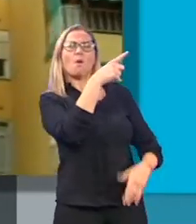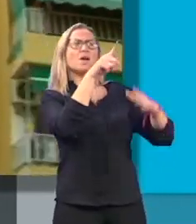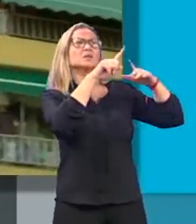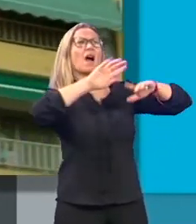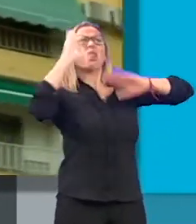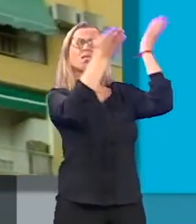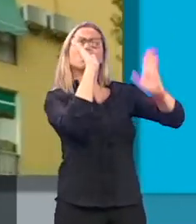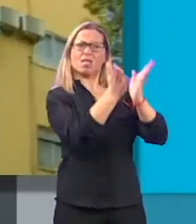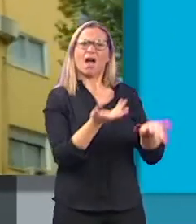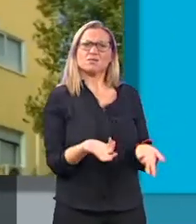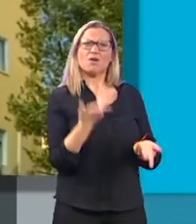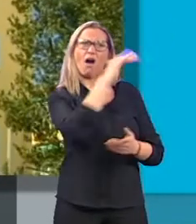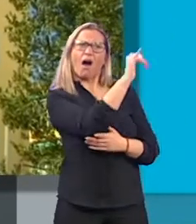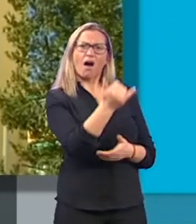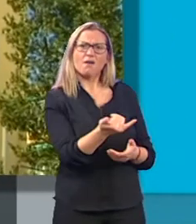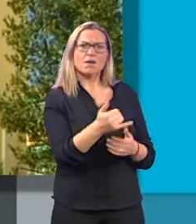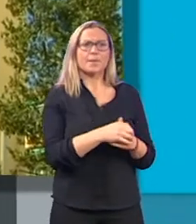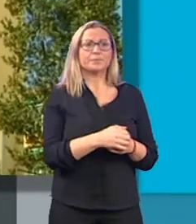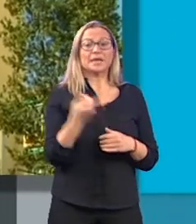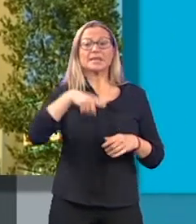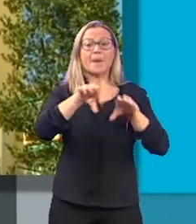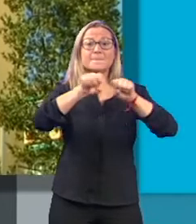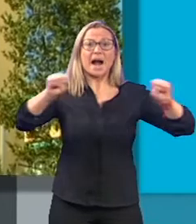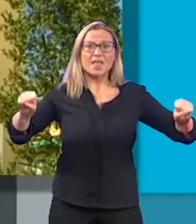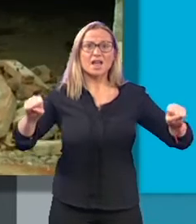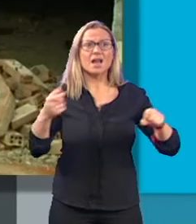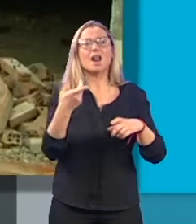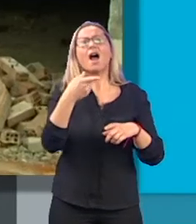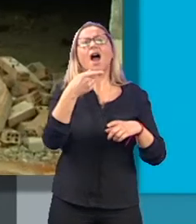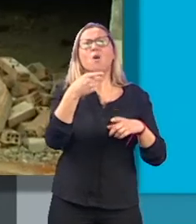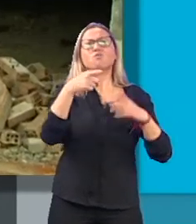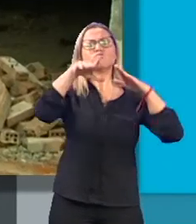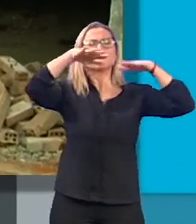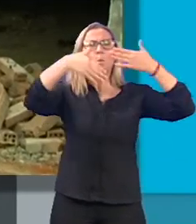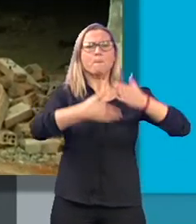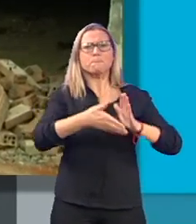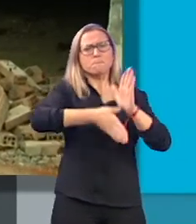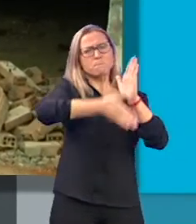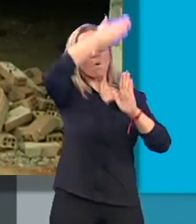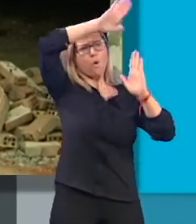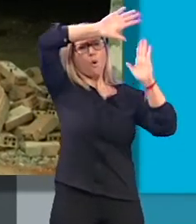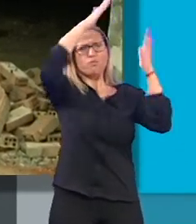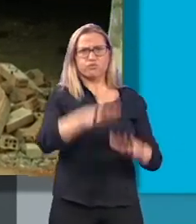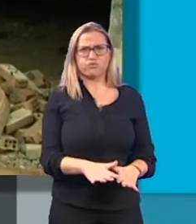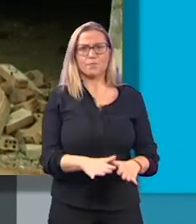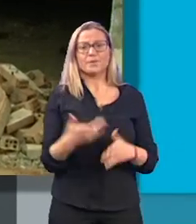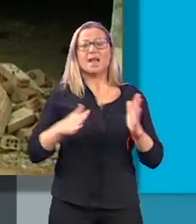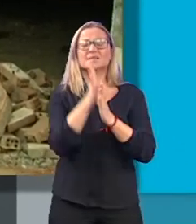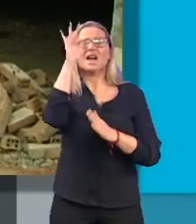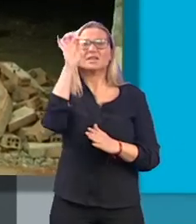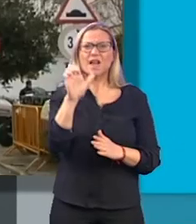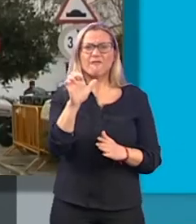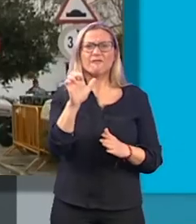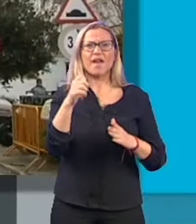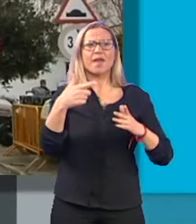tenía antes de los terremotos. También en Maracena se ha producido la caída de un muro en la calle Maestro José Merino. En Santa Fe se notificó la